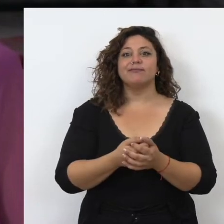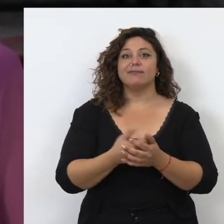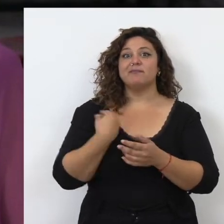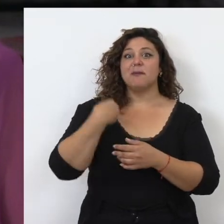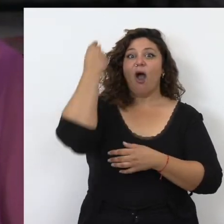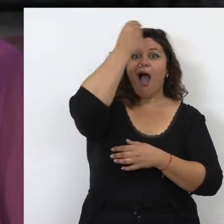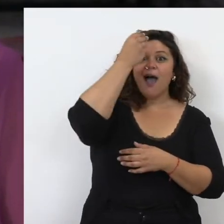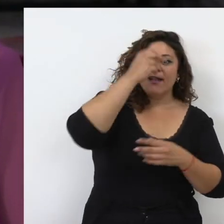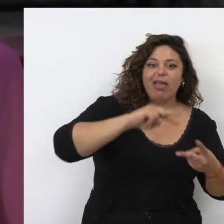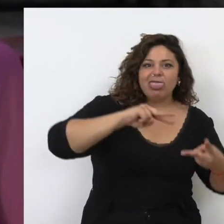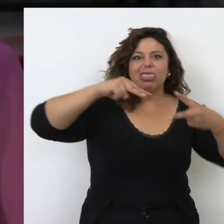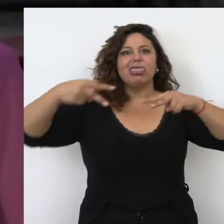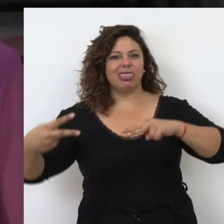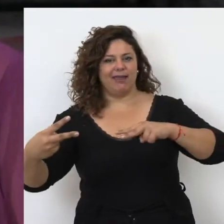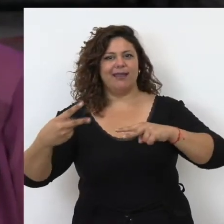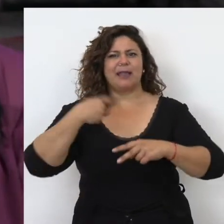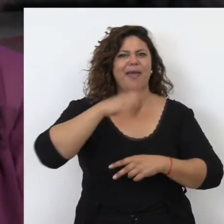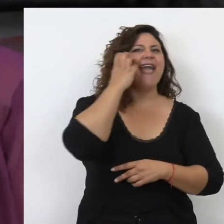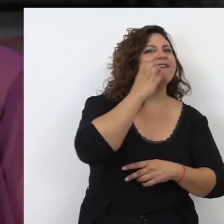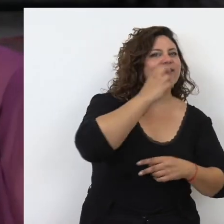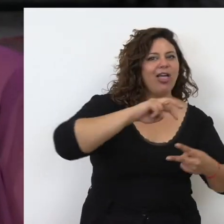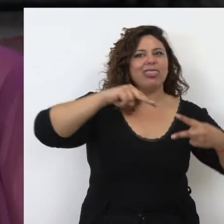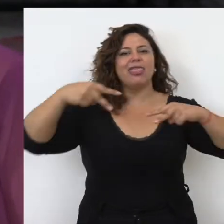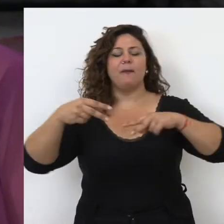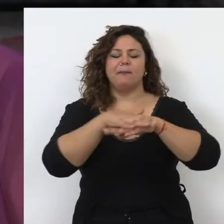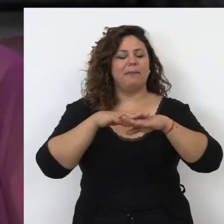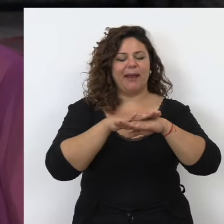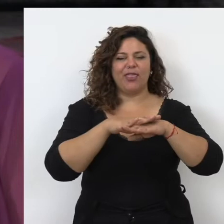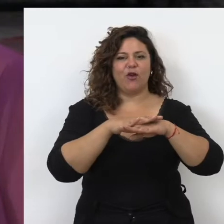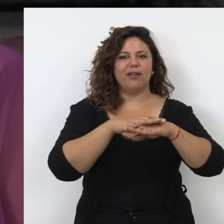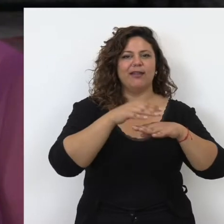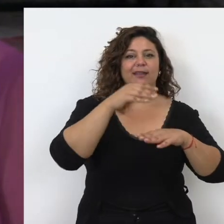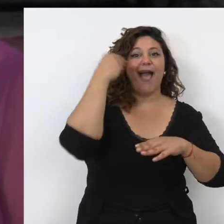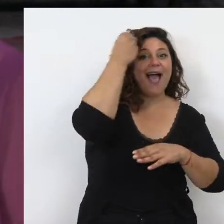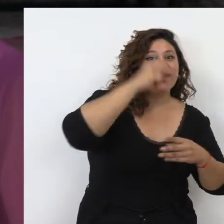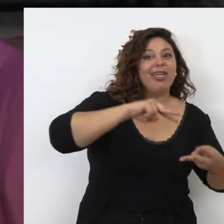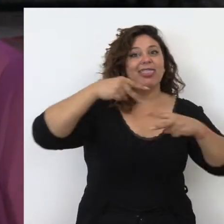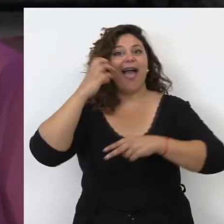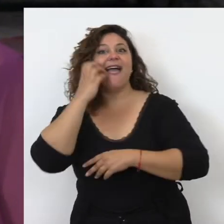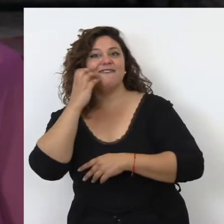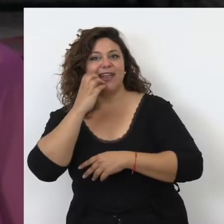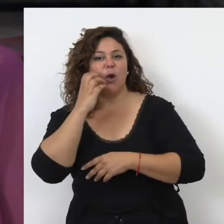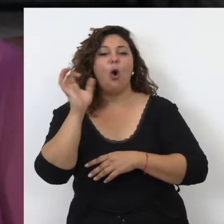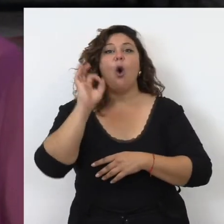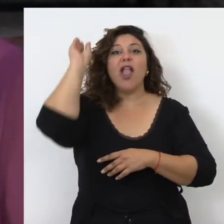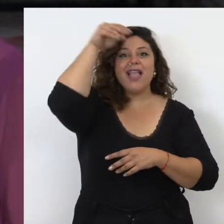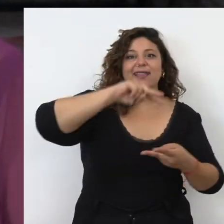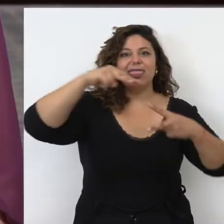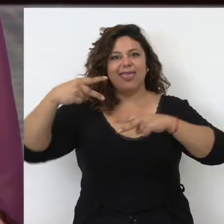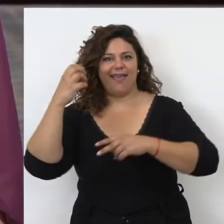que van a traducir desde el árabe, como he dicho antes, pero también desde el hebreo, perdón, al hebreo, pero desde el latín,